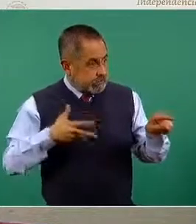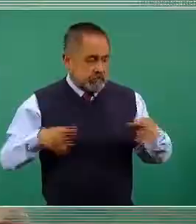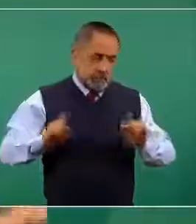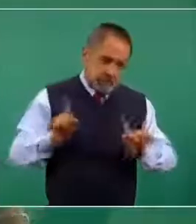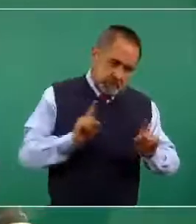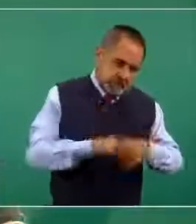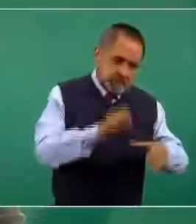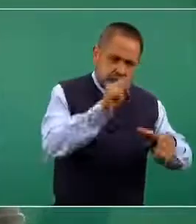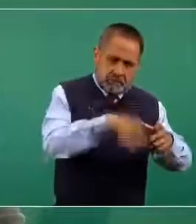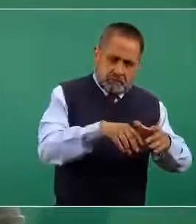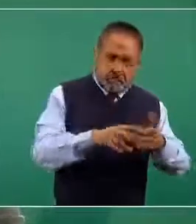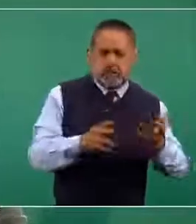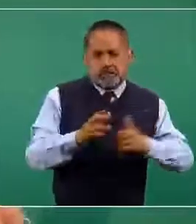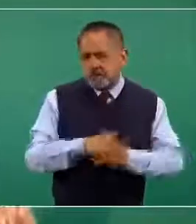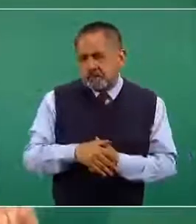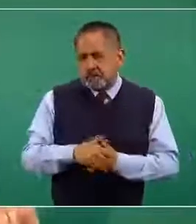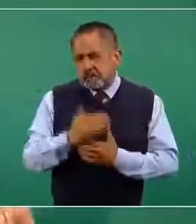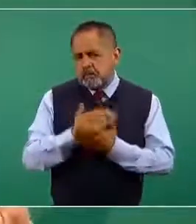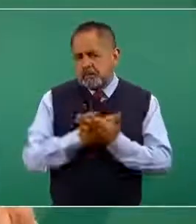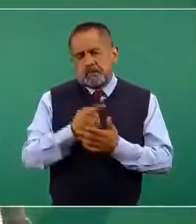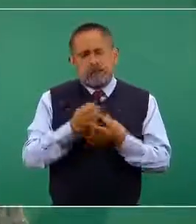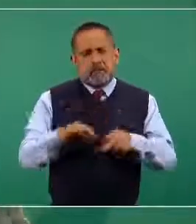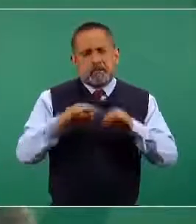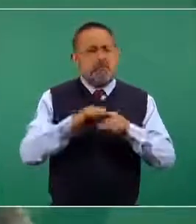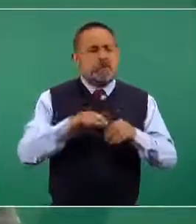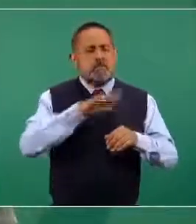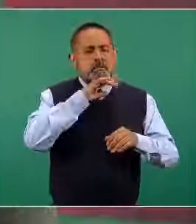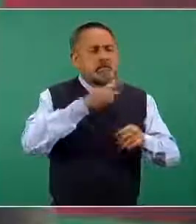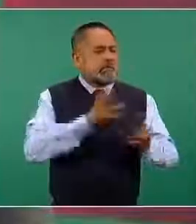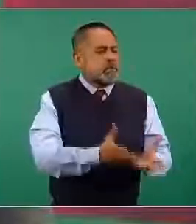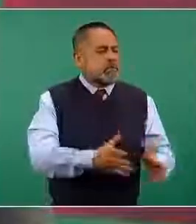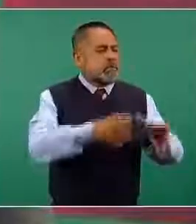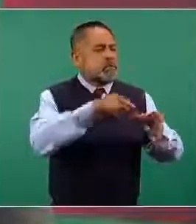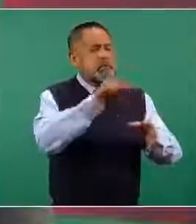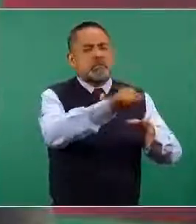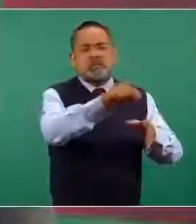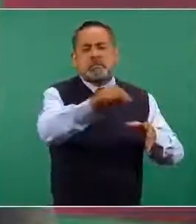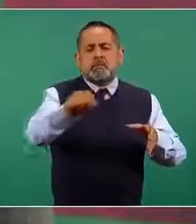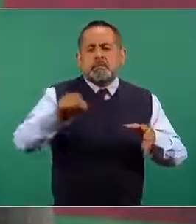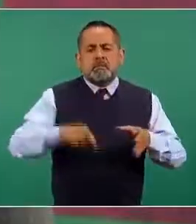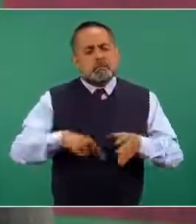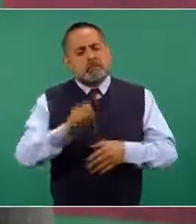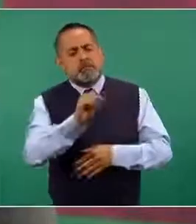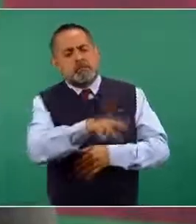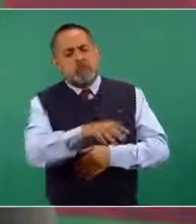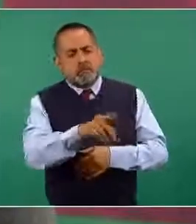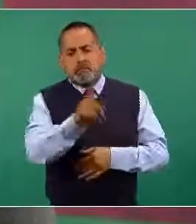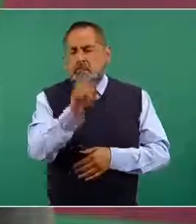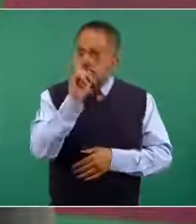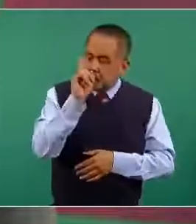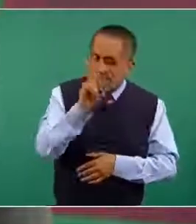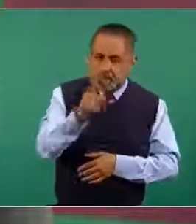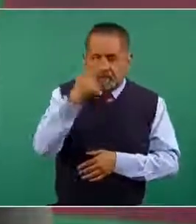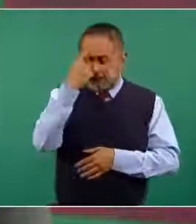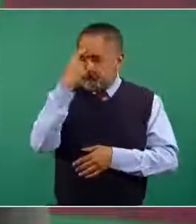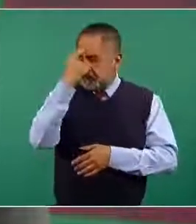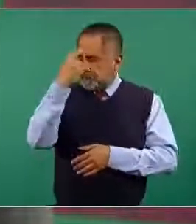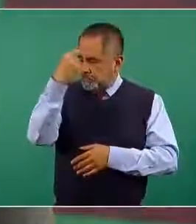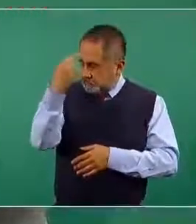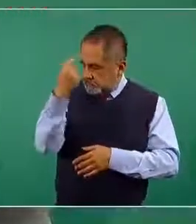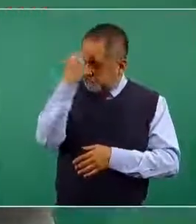se minimiza si tenemos disponibilidad de basureros cercanos, pero además si tenemos la